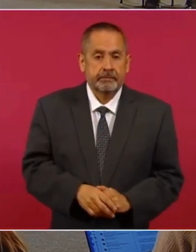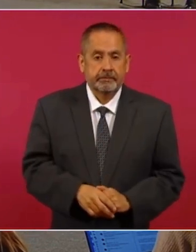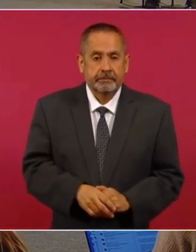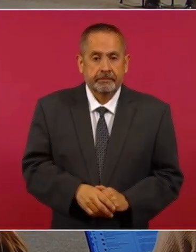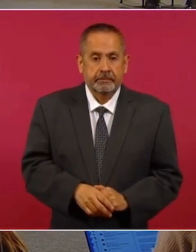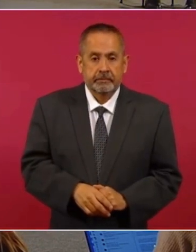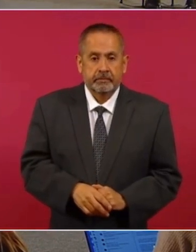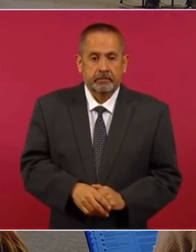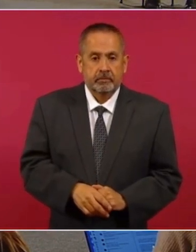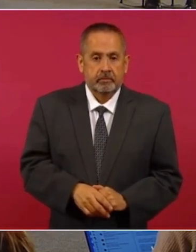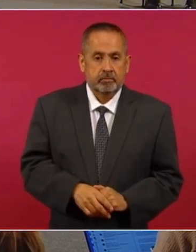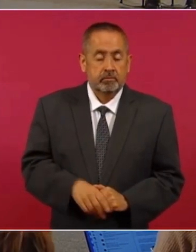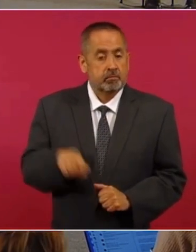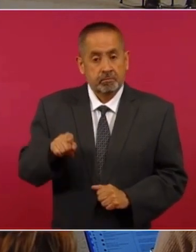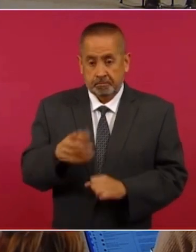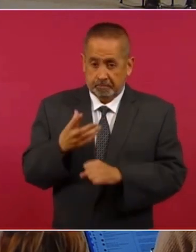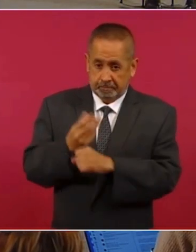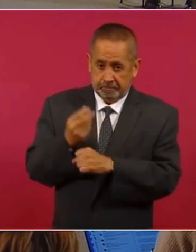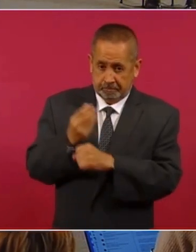construir